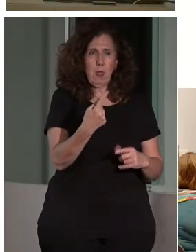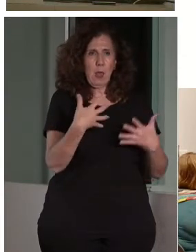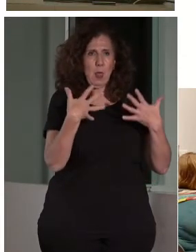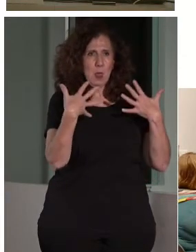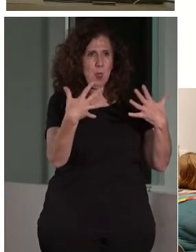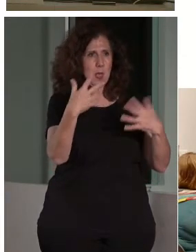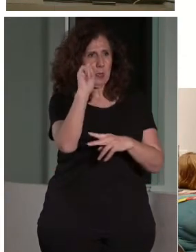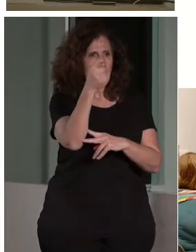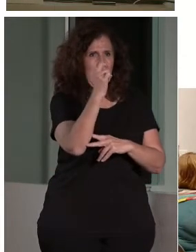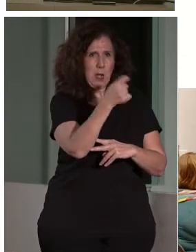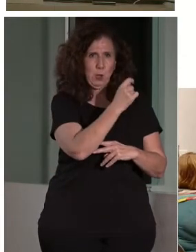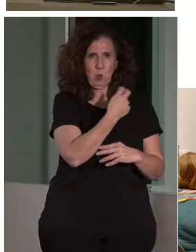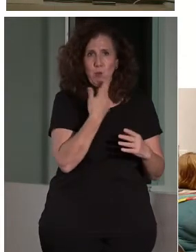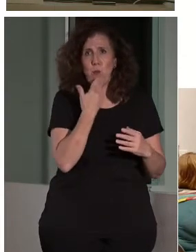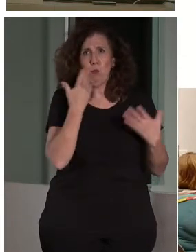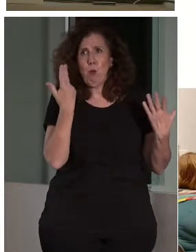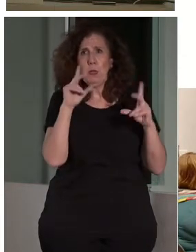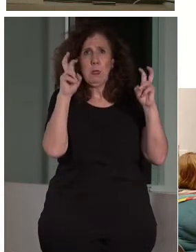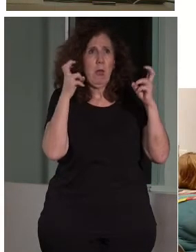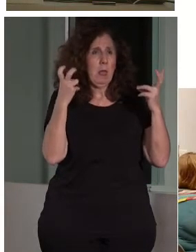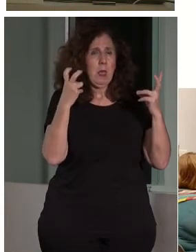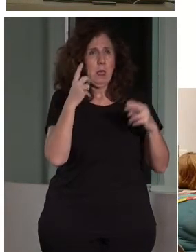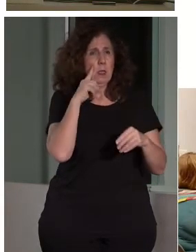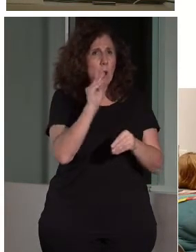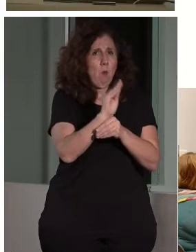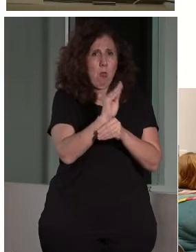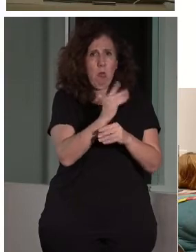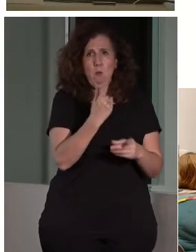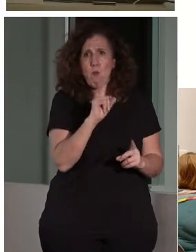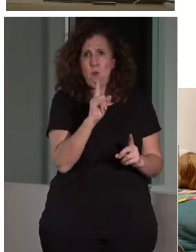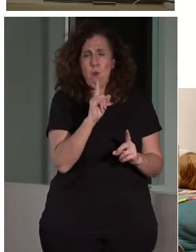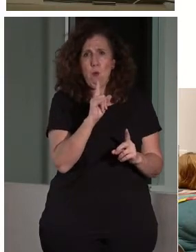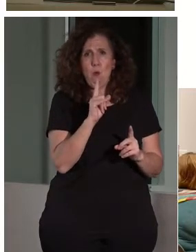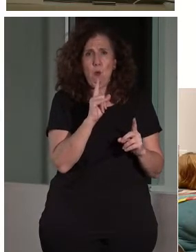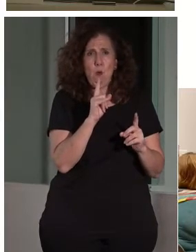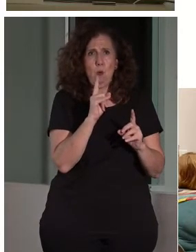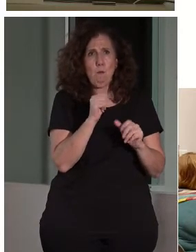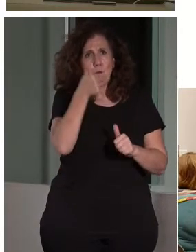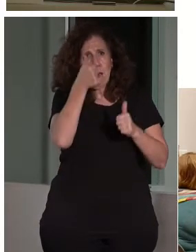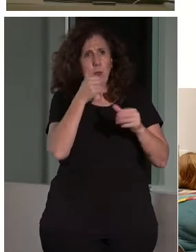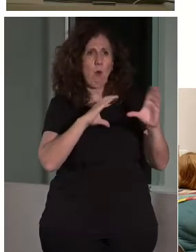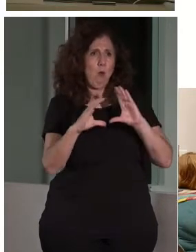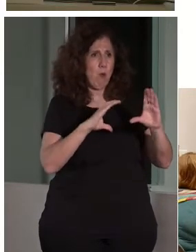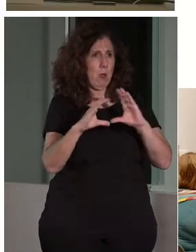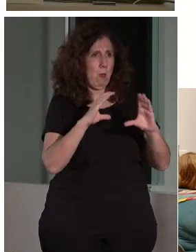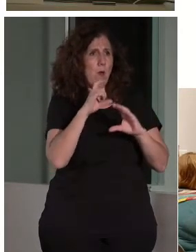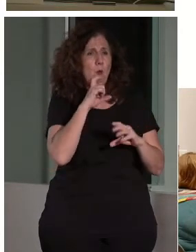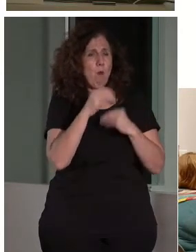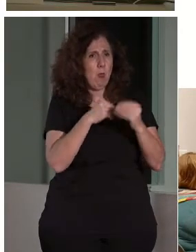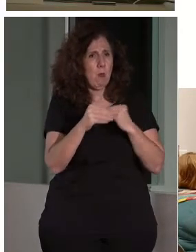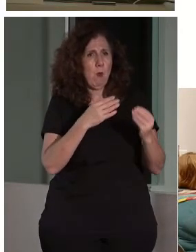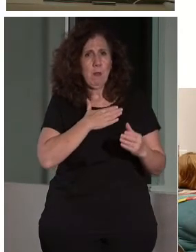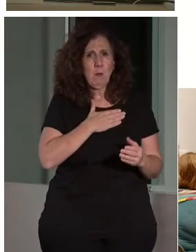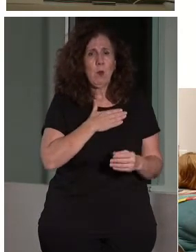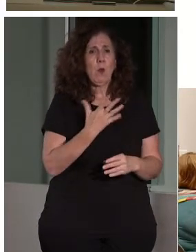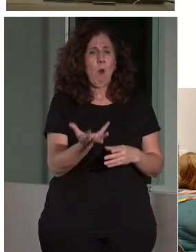Por ejemplo, la seguridad. Yo no voy a hablar de él ahora. Voy a centrarme en lo que tiene que ver con la comunicación del patrimonio como contenedor